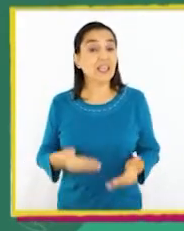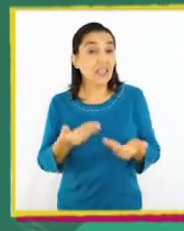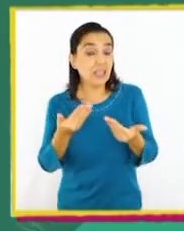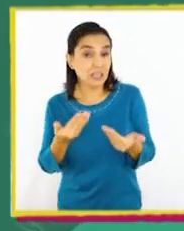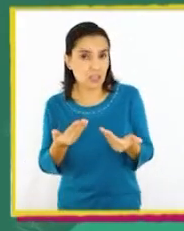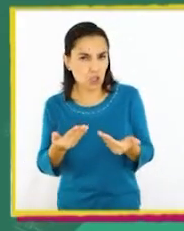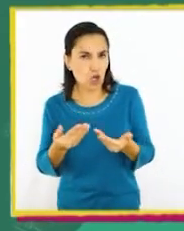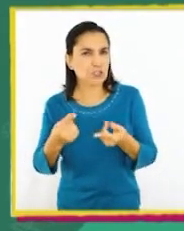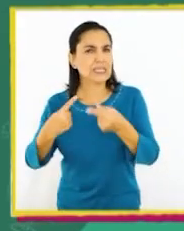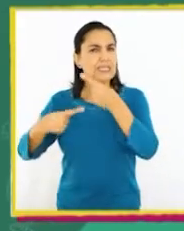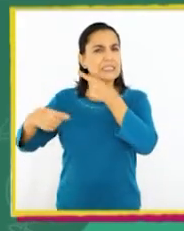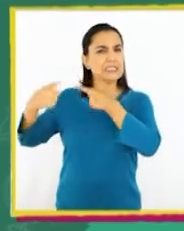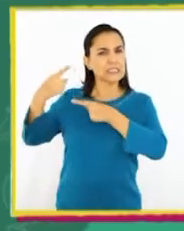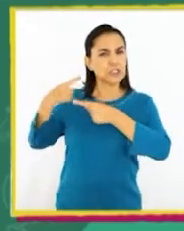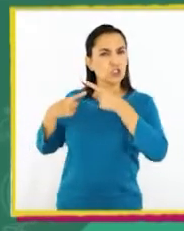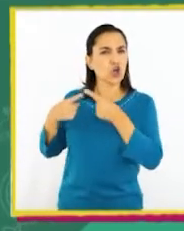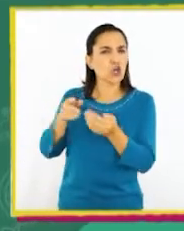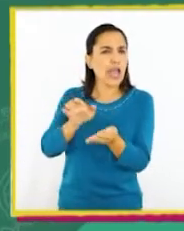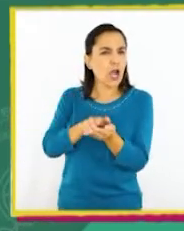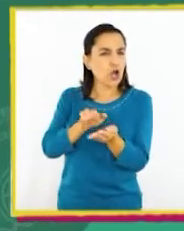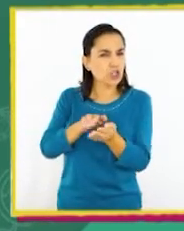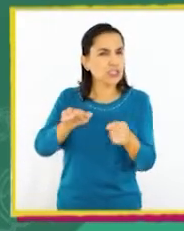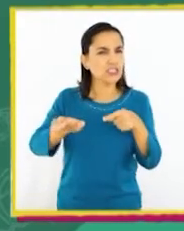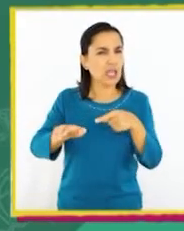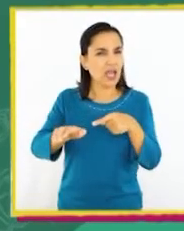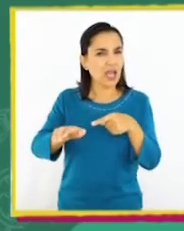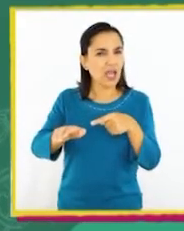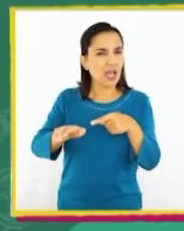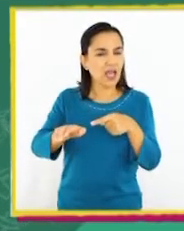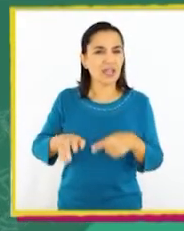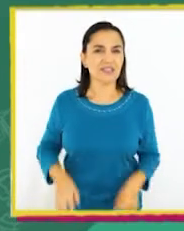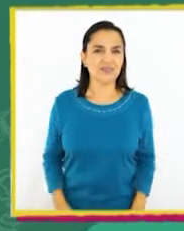Entonces, ¿qué historia podría tener esta conchita?